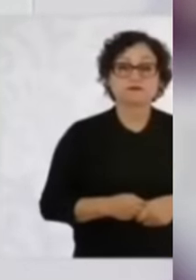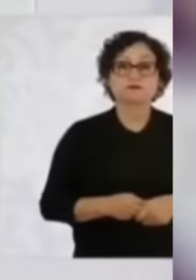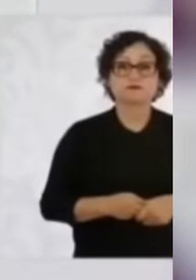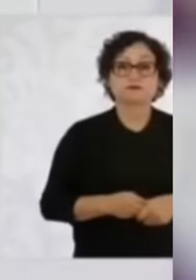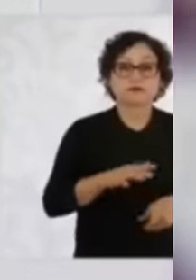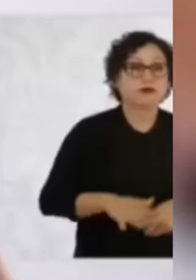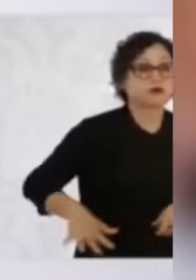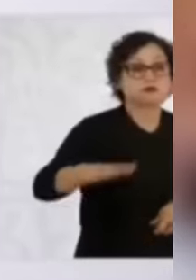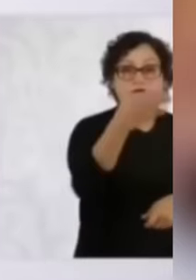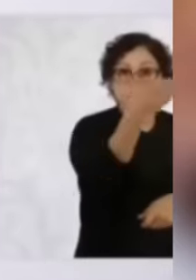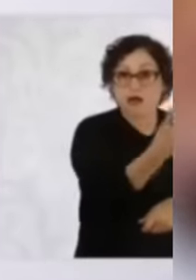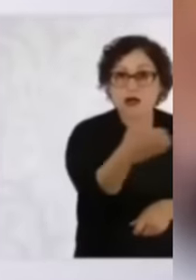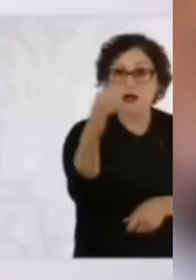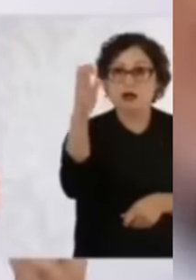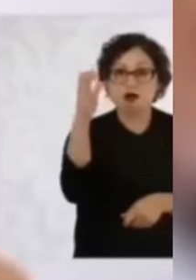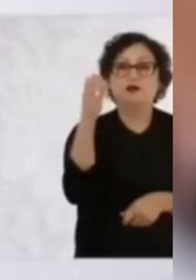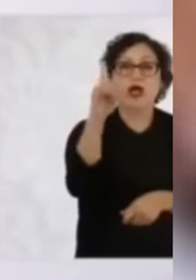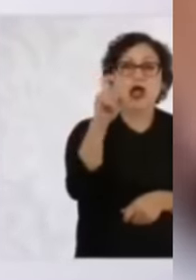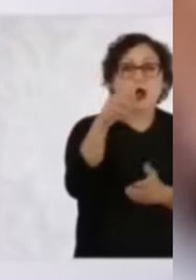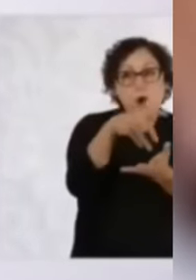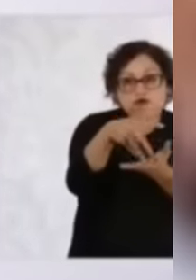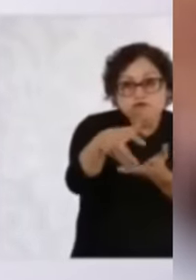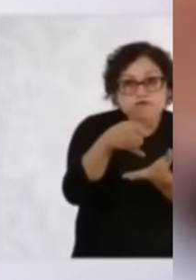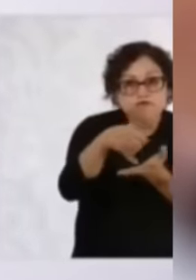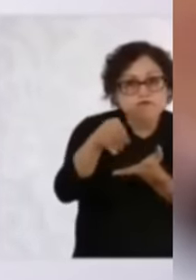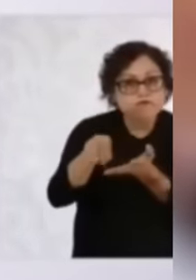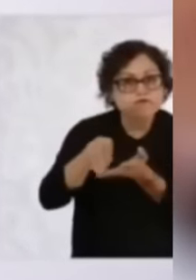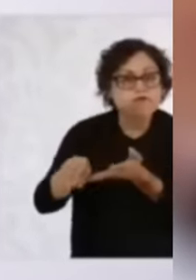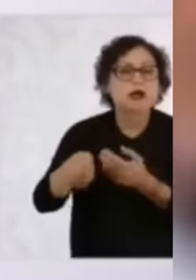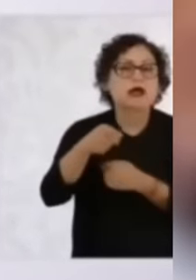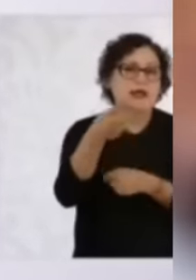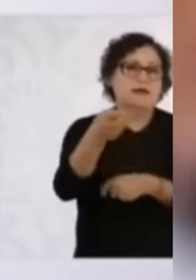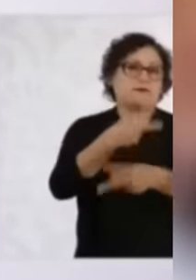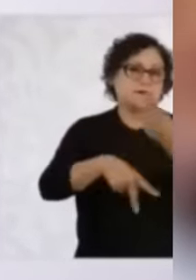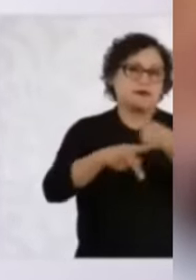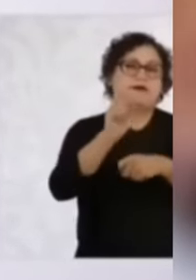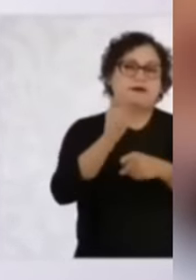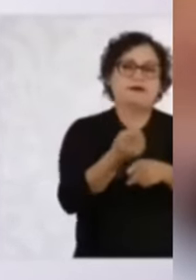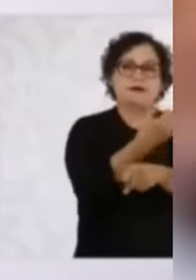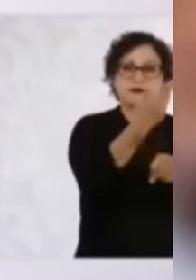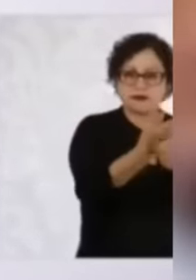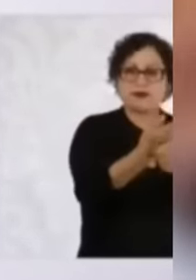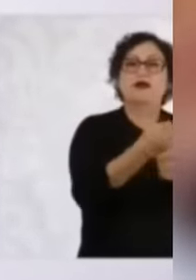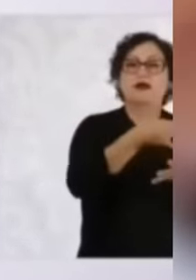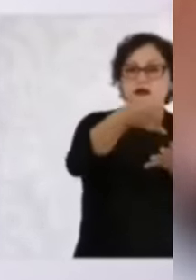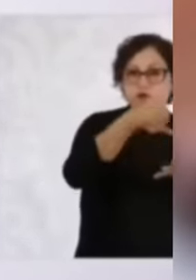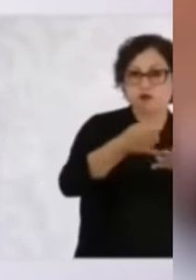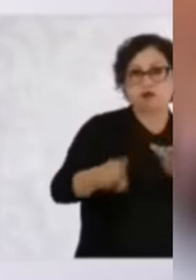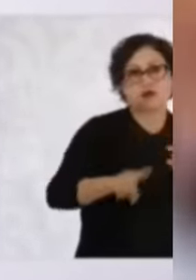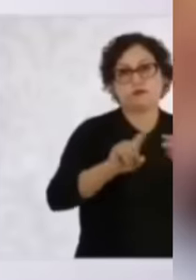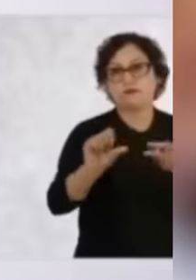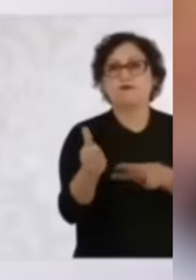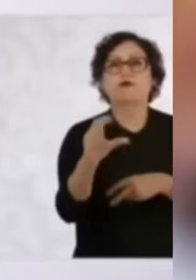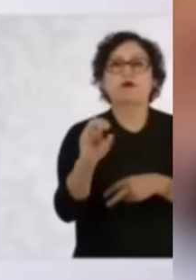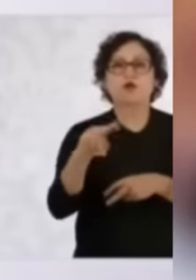agrícola, que es un programa conjunto entre SADER, la Secretaría de Agricultura y Desarrollo Rural y la CONAGUA.